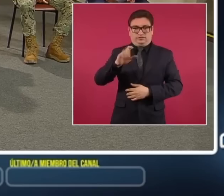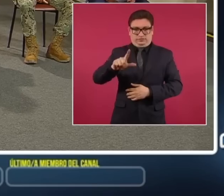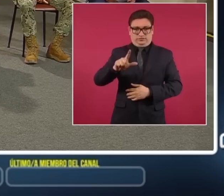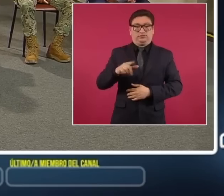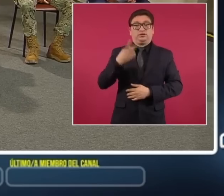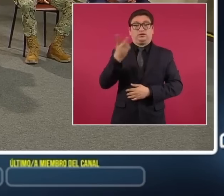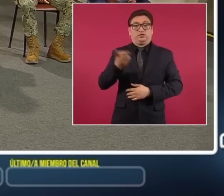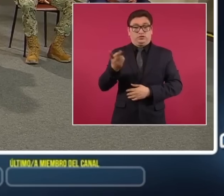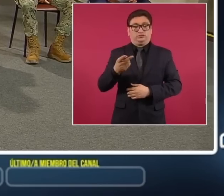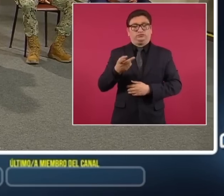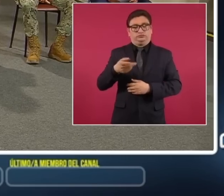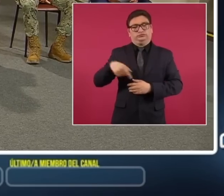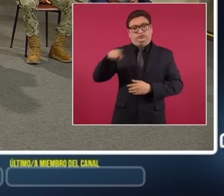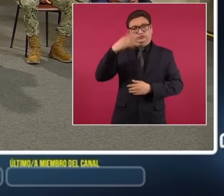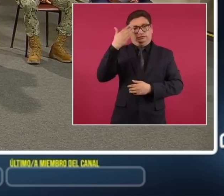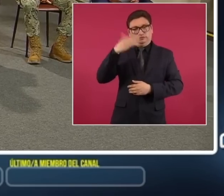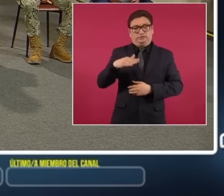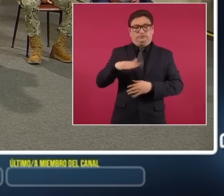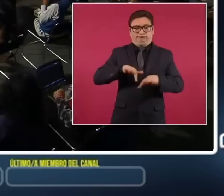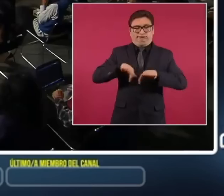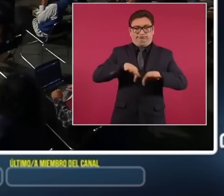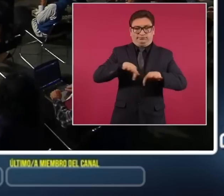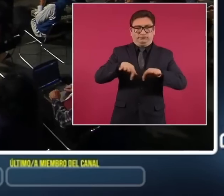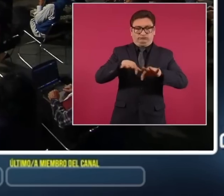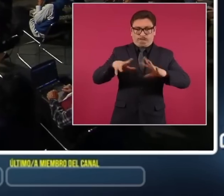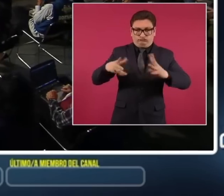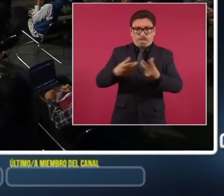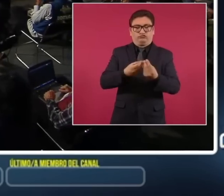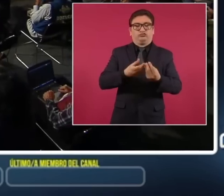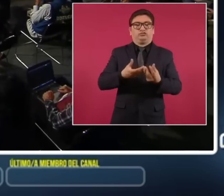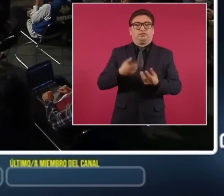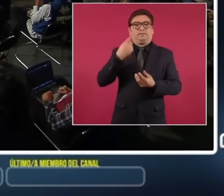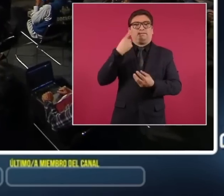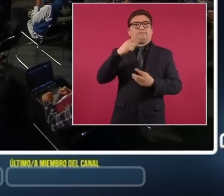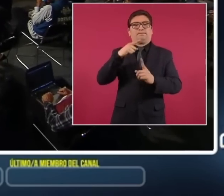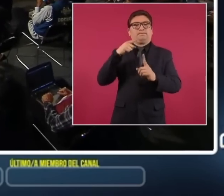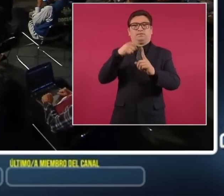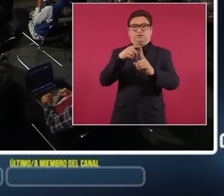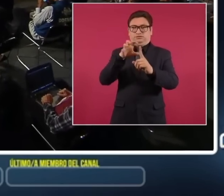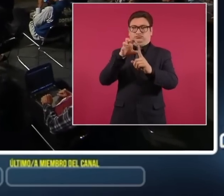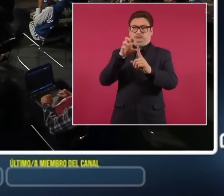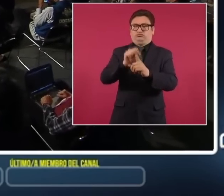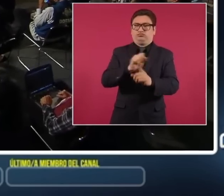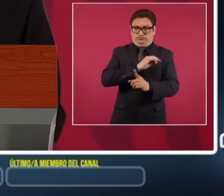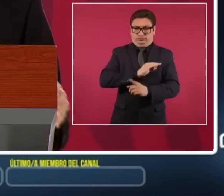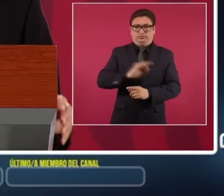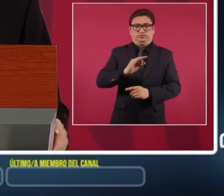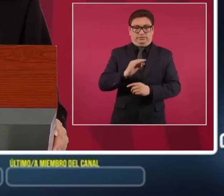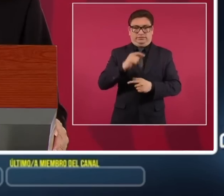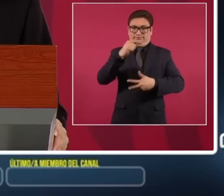que son los que han estado trabajando para conseguir estos